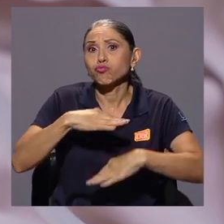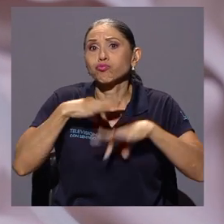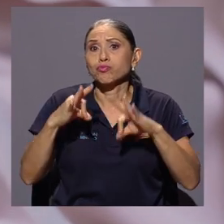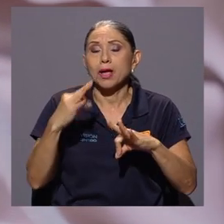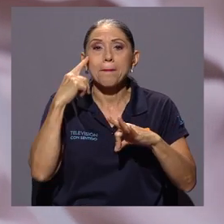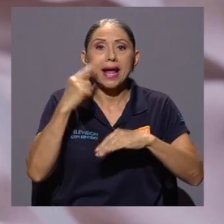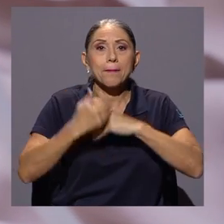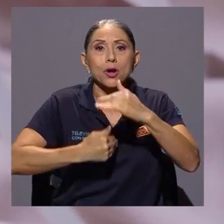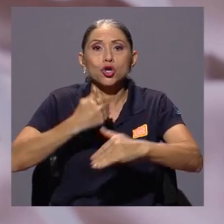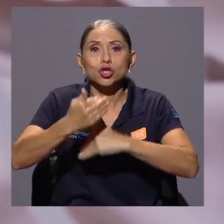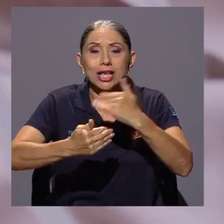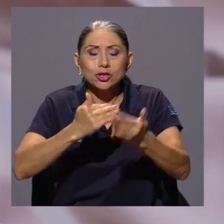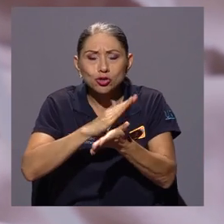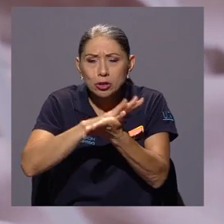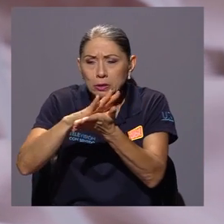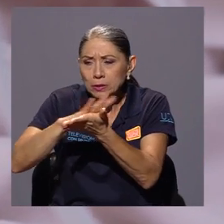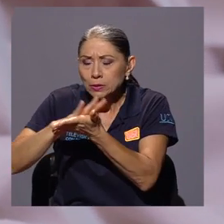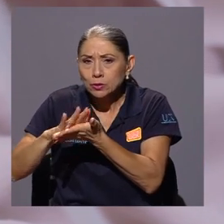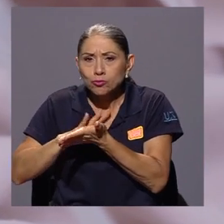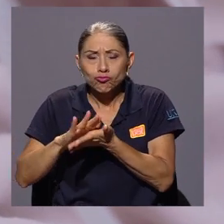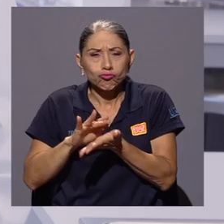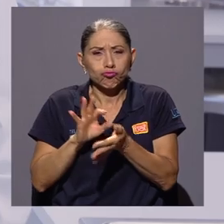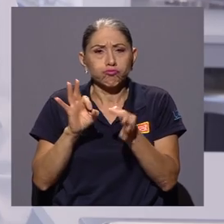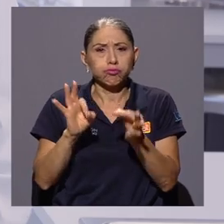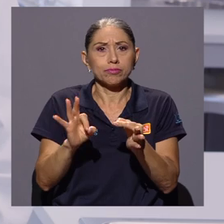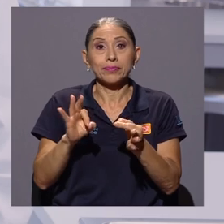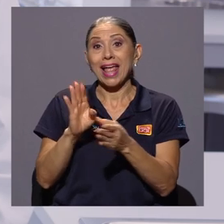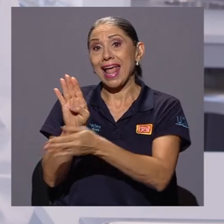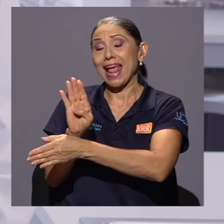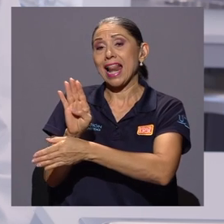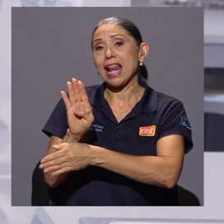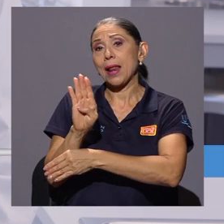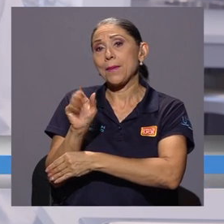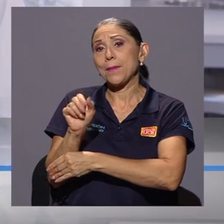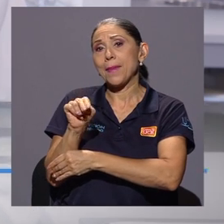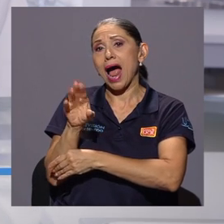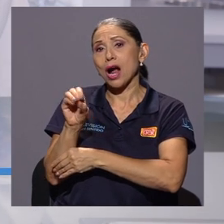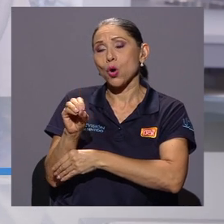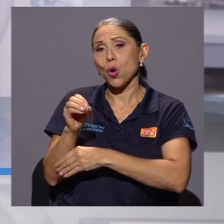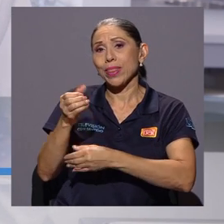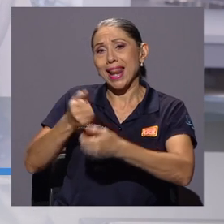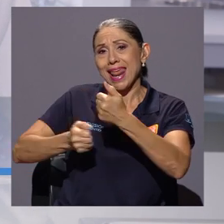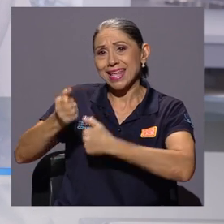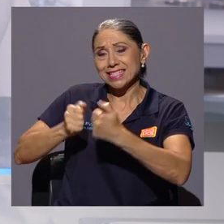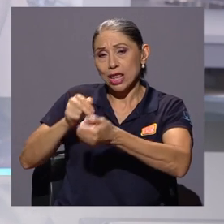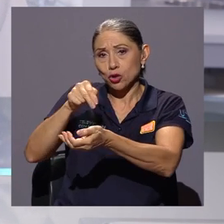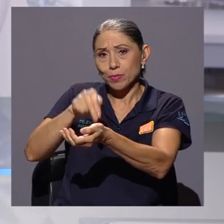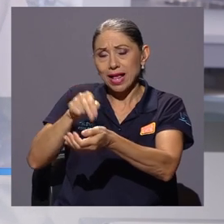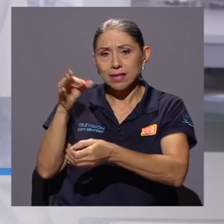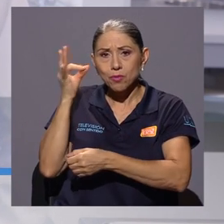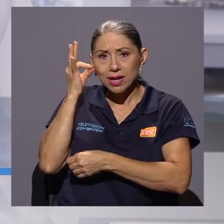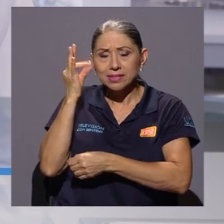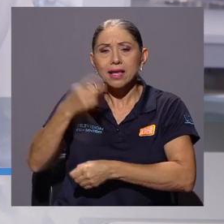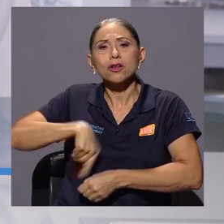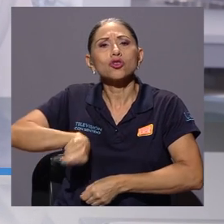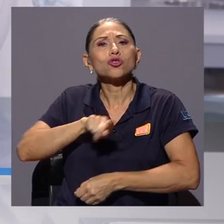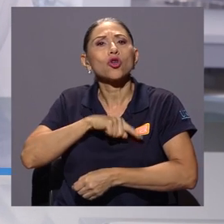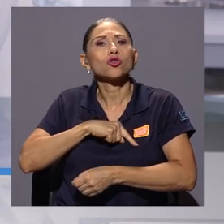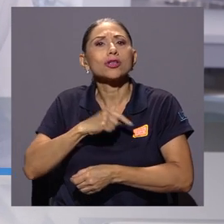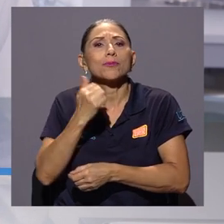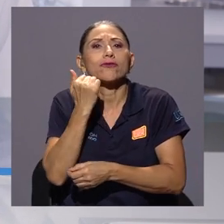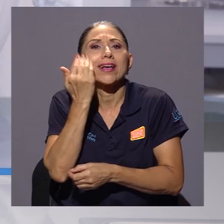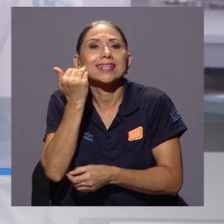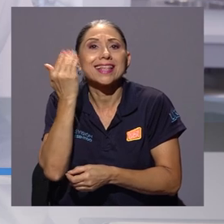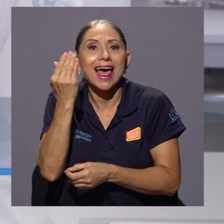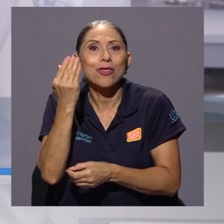térmicos e inocuidad. Bueno, al Banco de Leche del Hospital de las Mujeres lo hemos apoyado facilitándoles equipo que ellos han